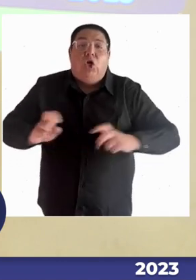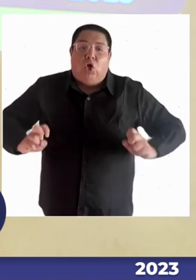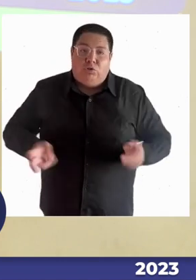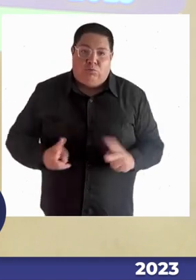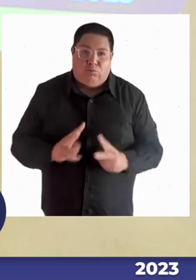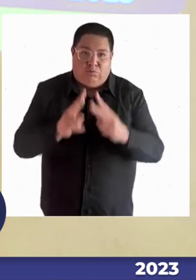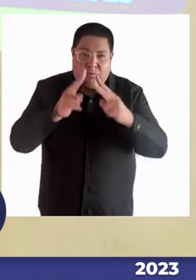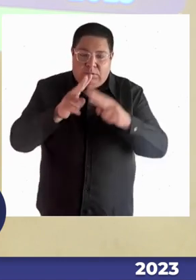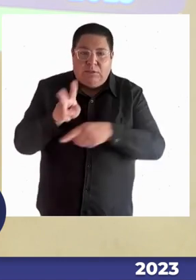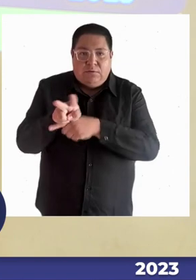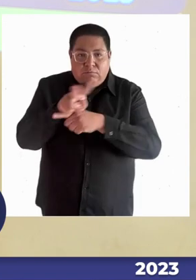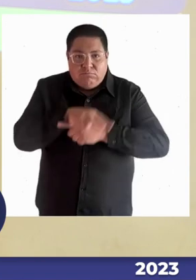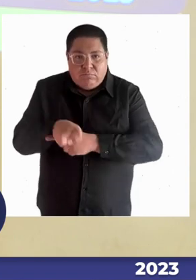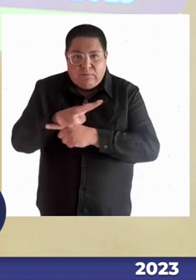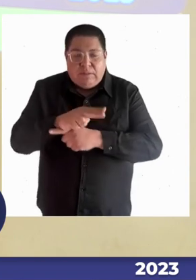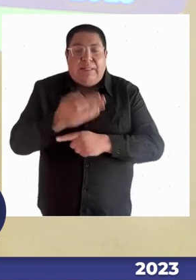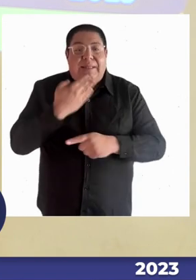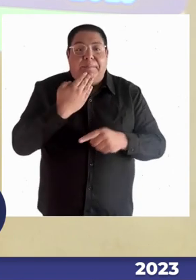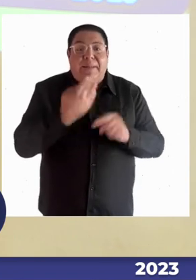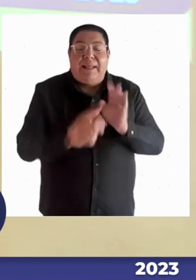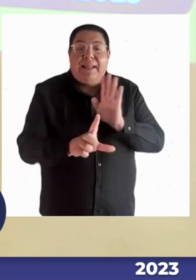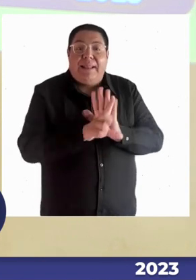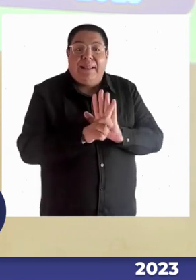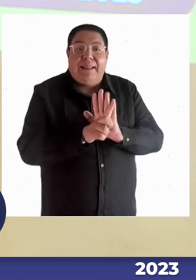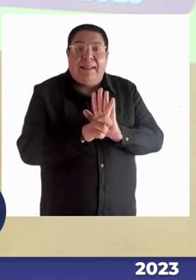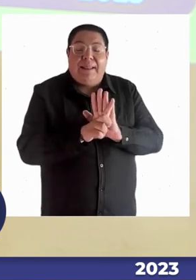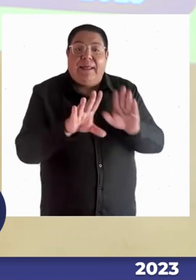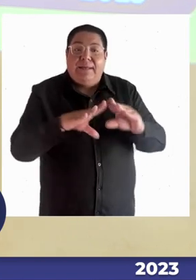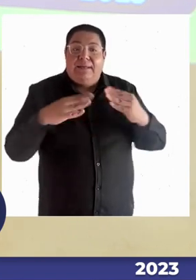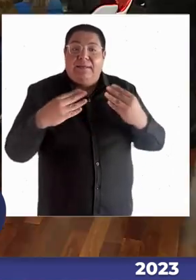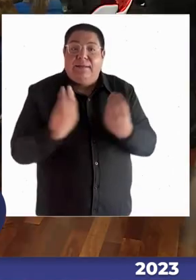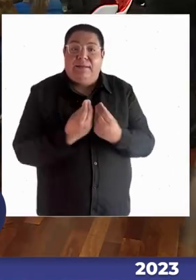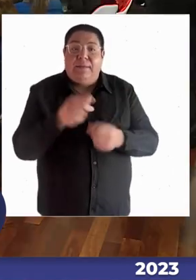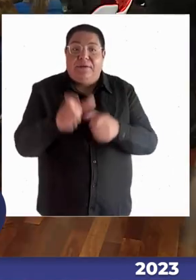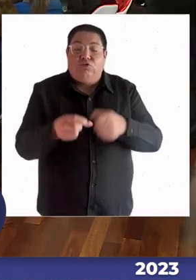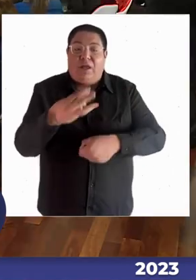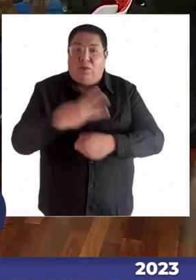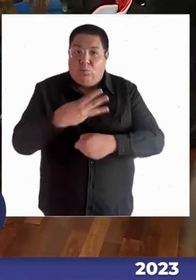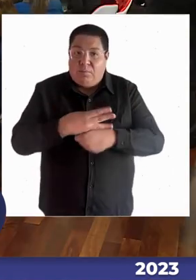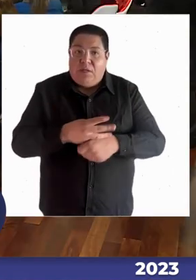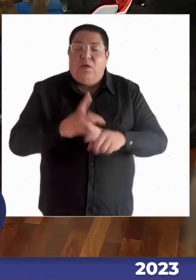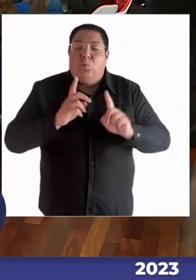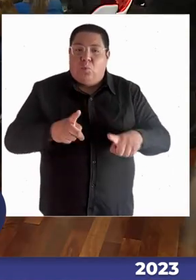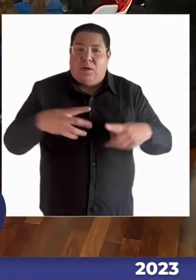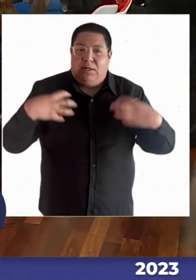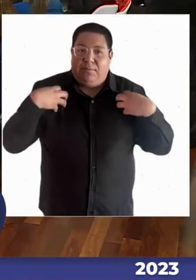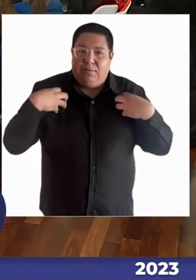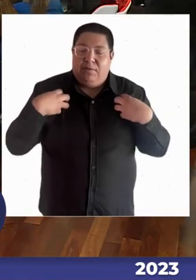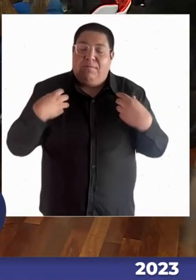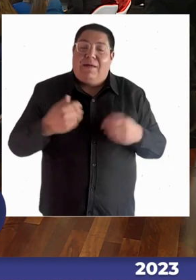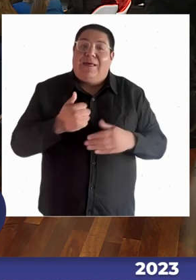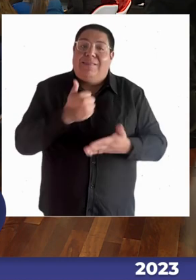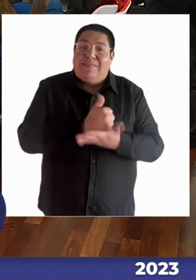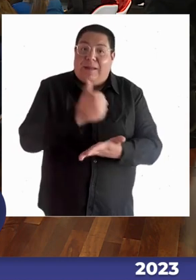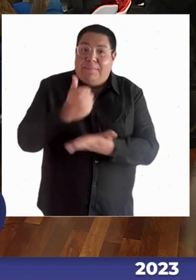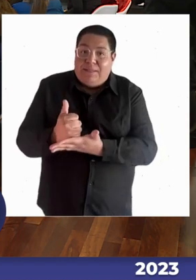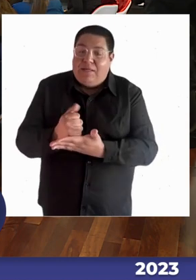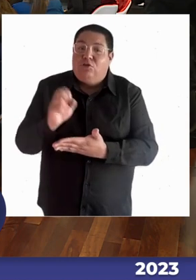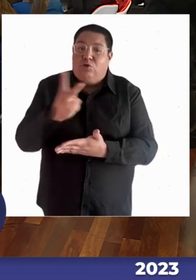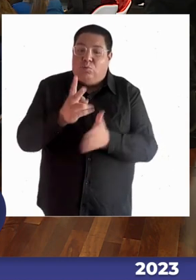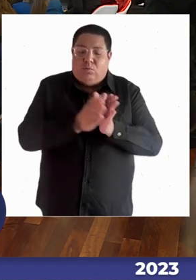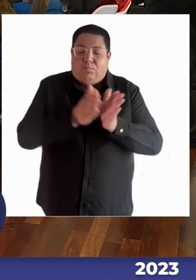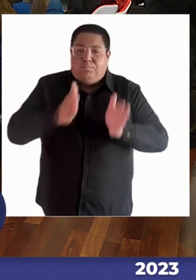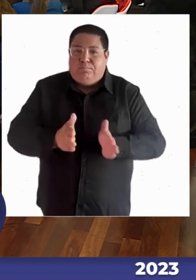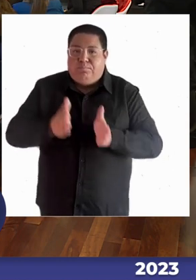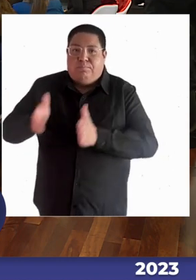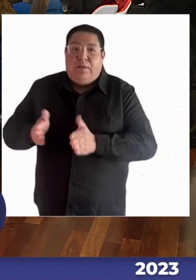Carolina, está el tema de la ley integral de los adultos mayores, que está en la tramitación, en el segundo trámite en la Cámara de Diputados, que no es culpa